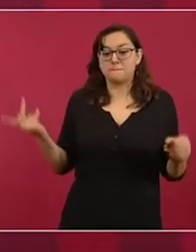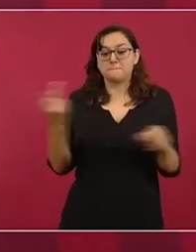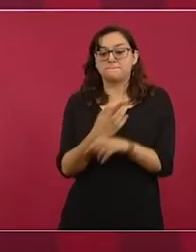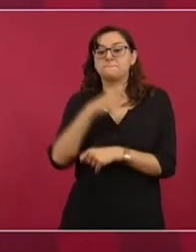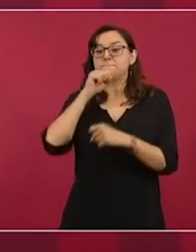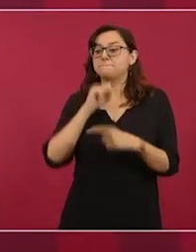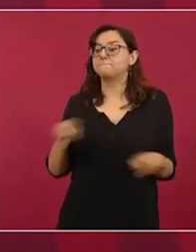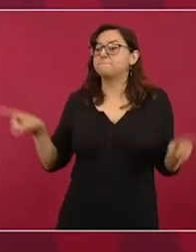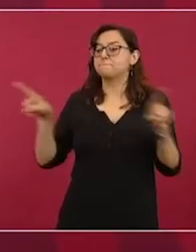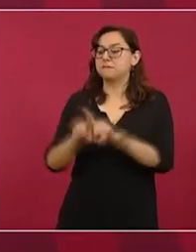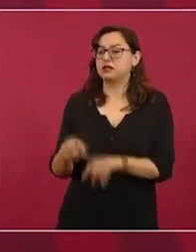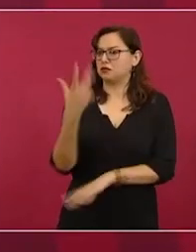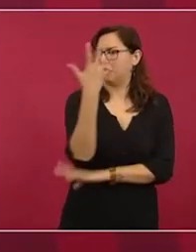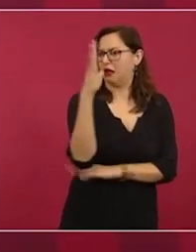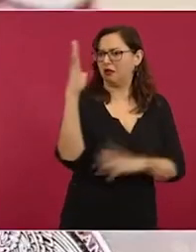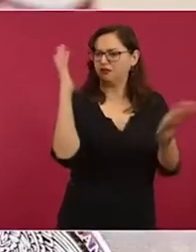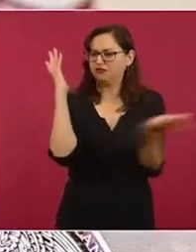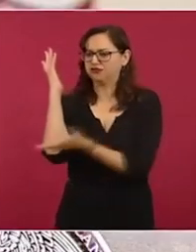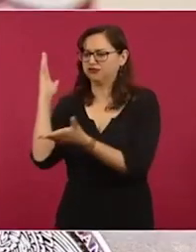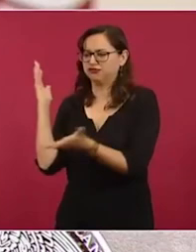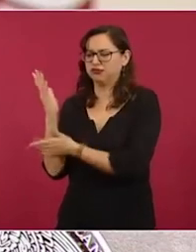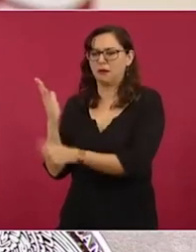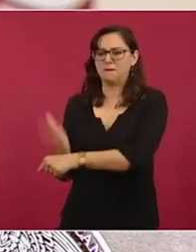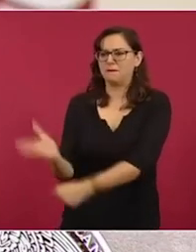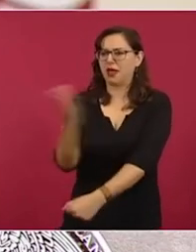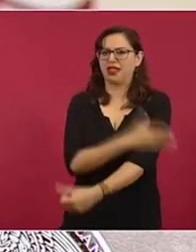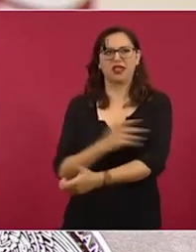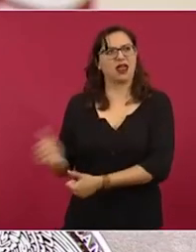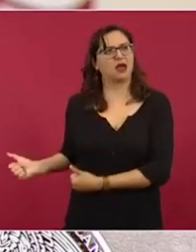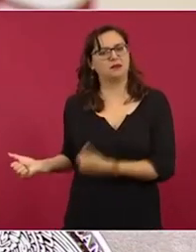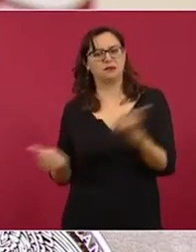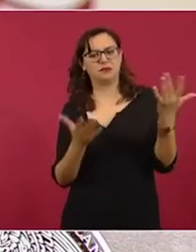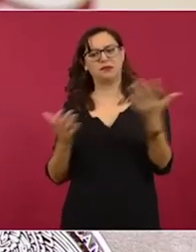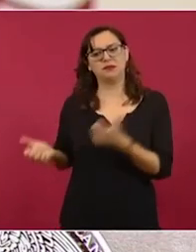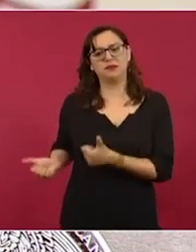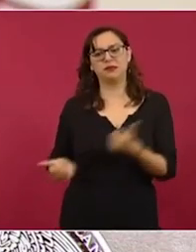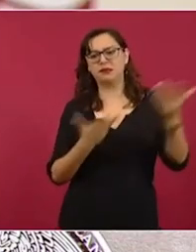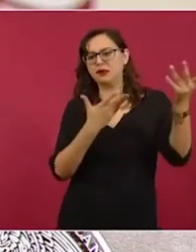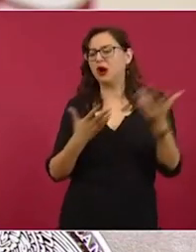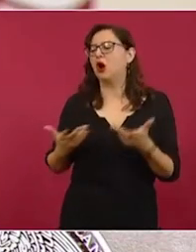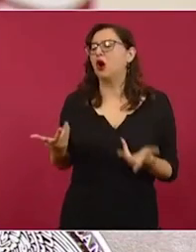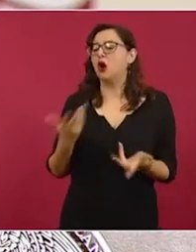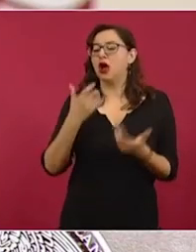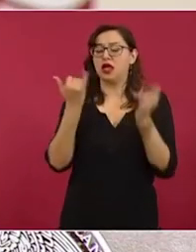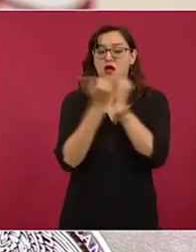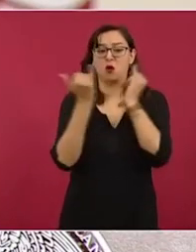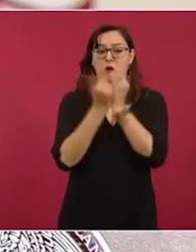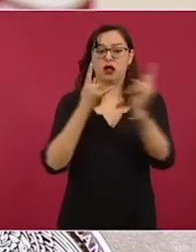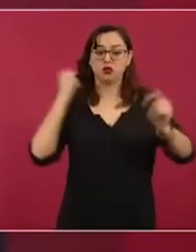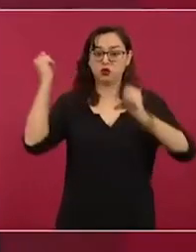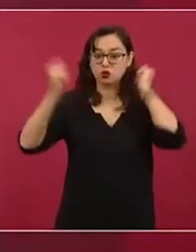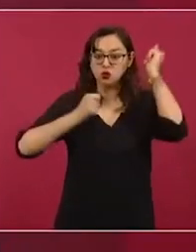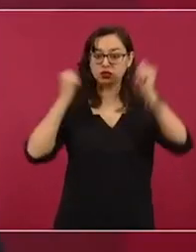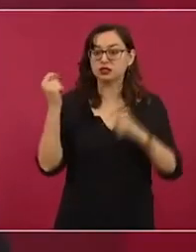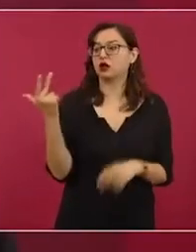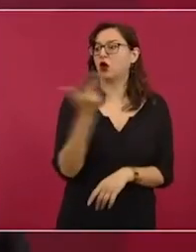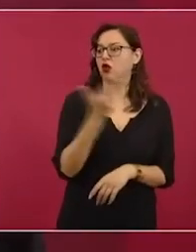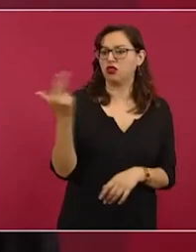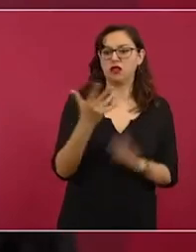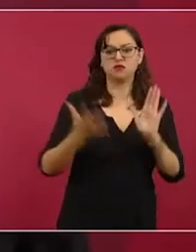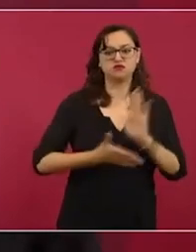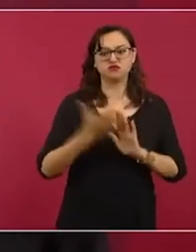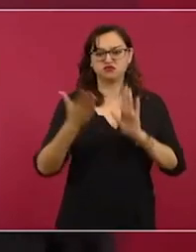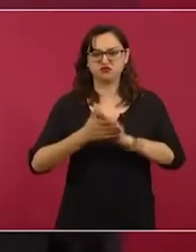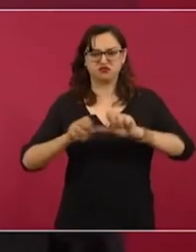preciosas y de especies, el crecimiento desordenado de la infraestructura turística e inmobiliaria